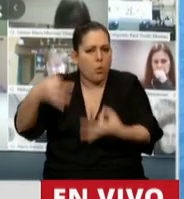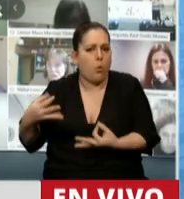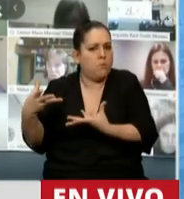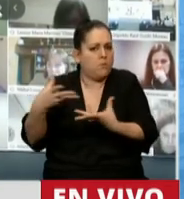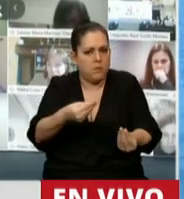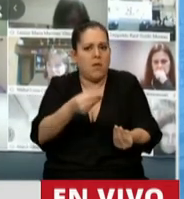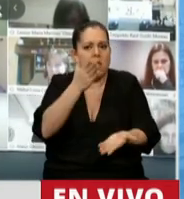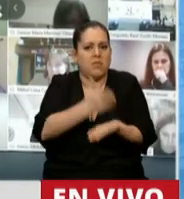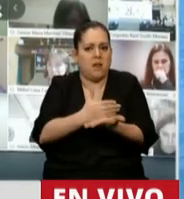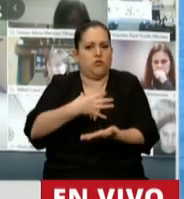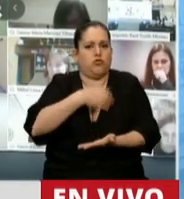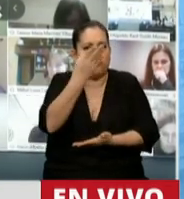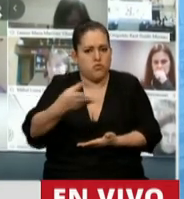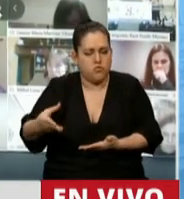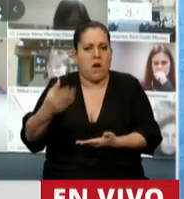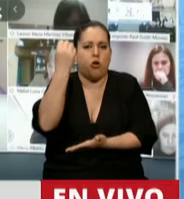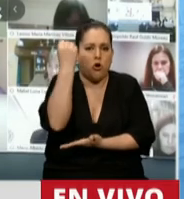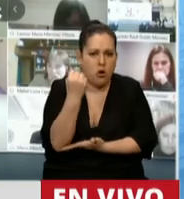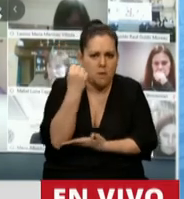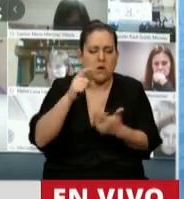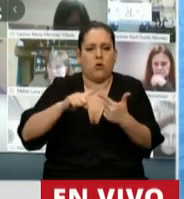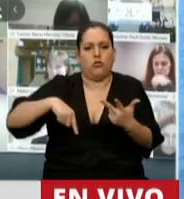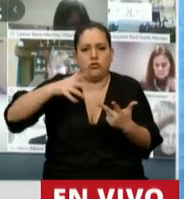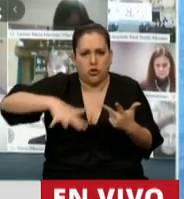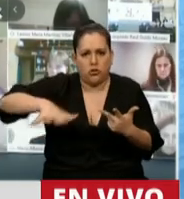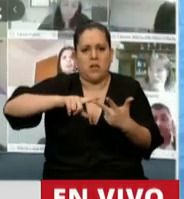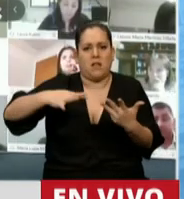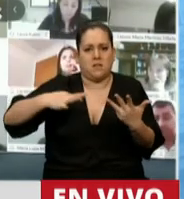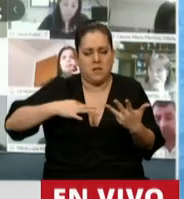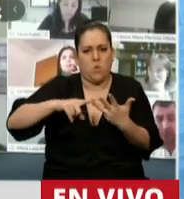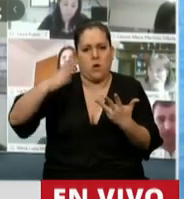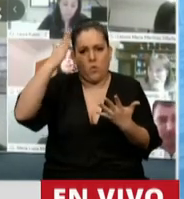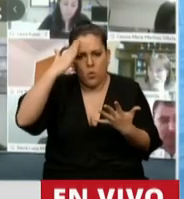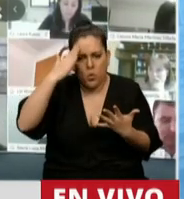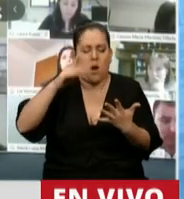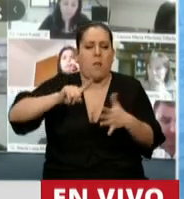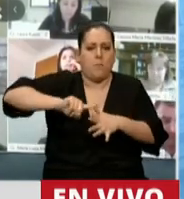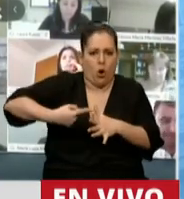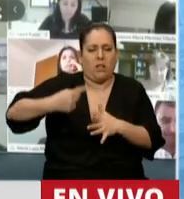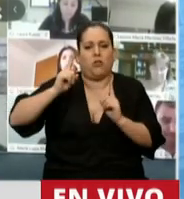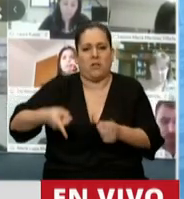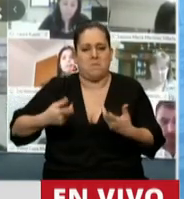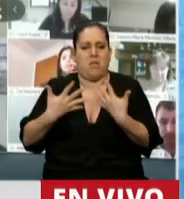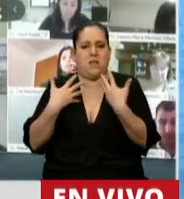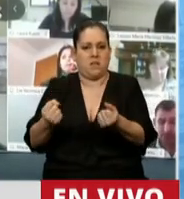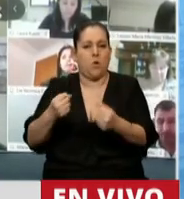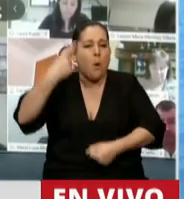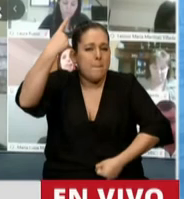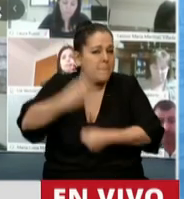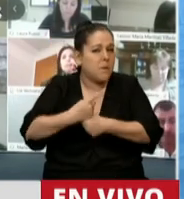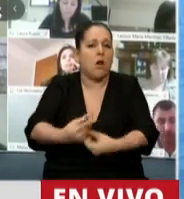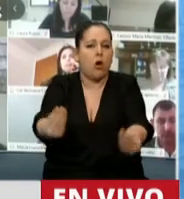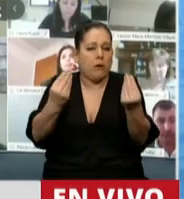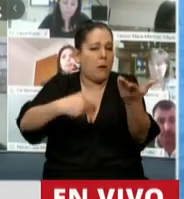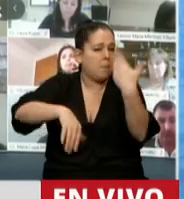económicos, sociales, civiles, políticos, culturales y sanitarios. Primero la vida, señor